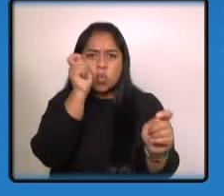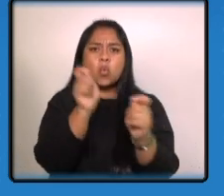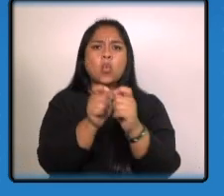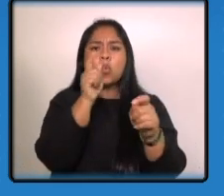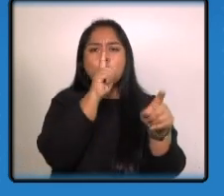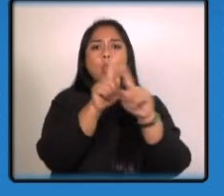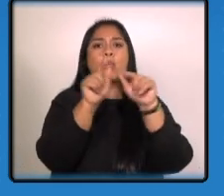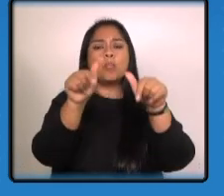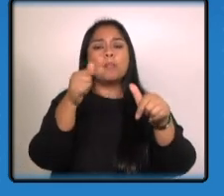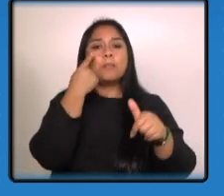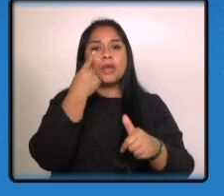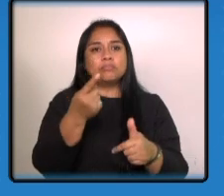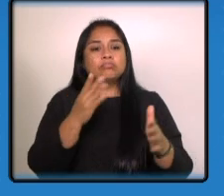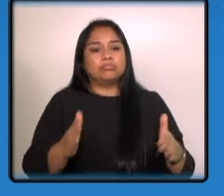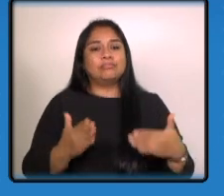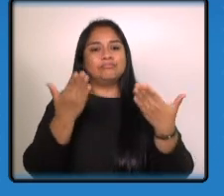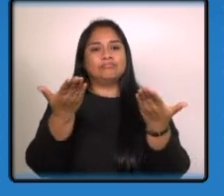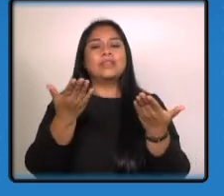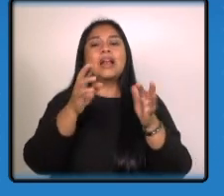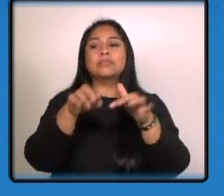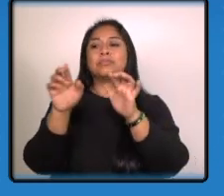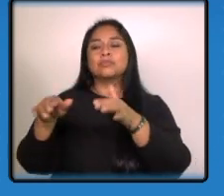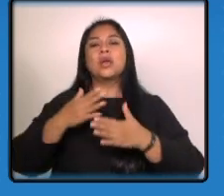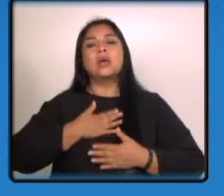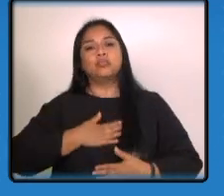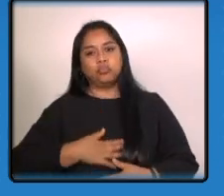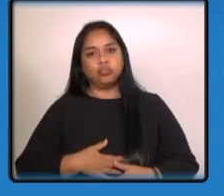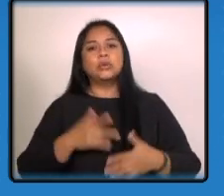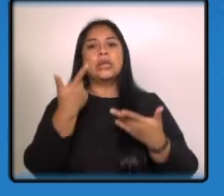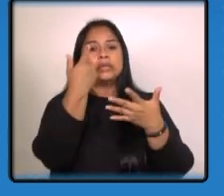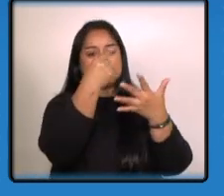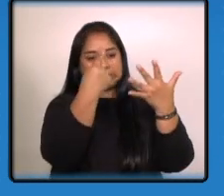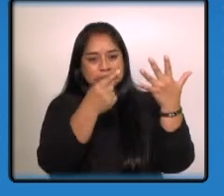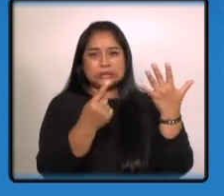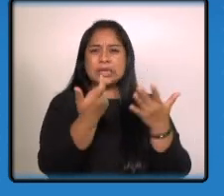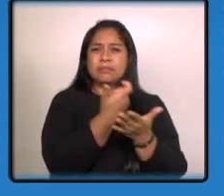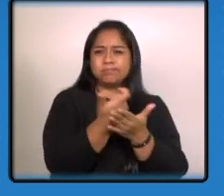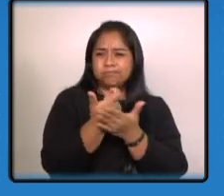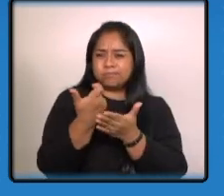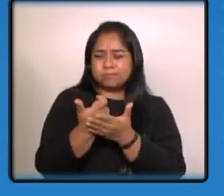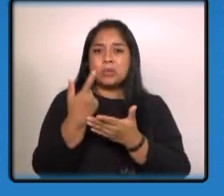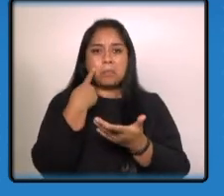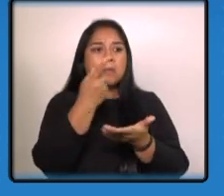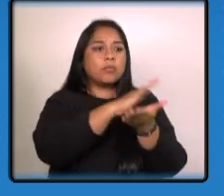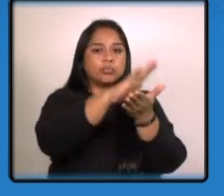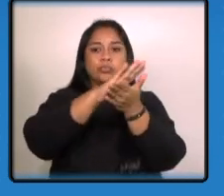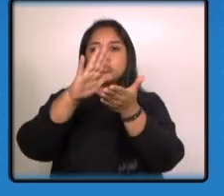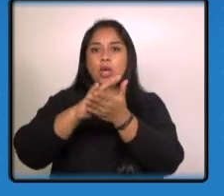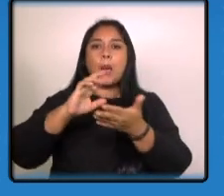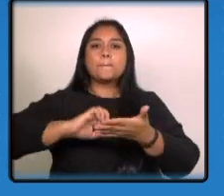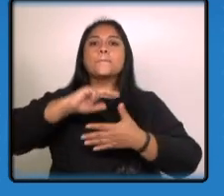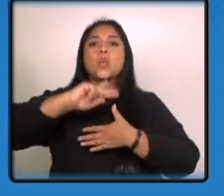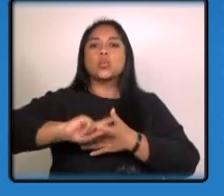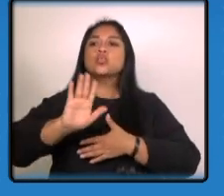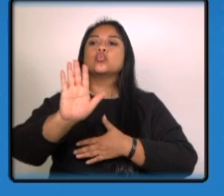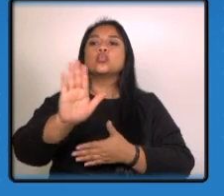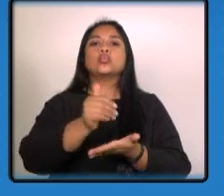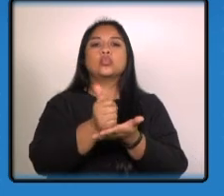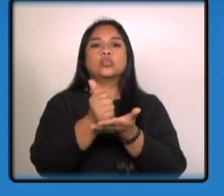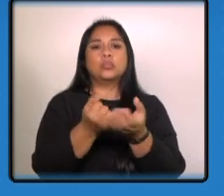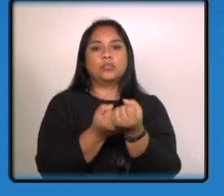devolviendo a la población con la tranquilidad de que los recursos serán invertidos en proyectos que sean de su beneficio